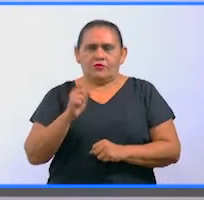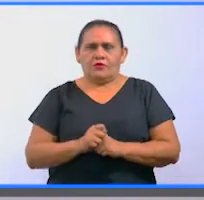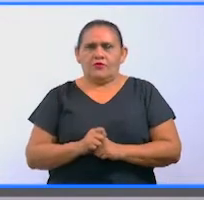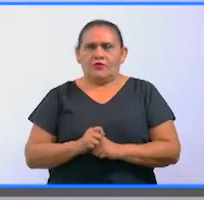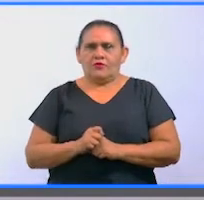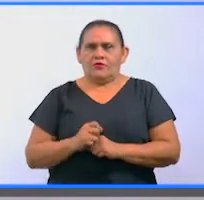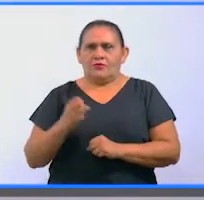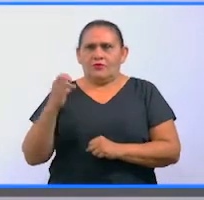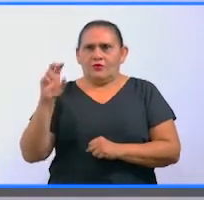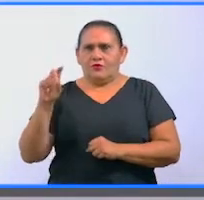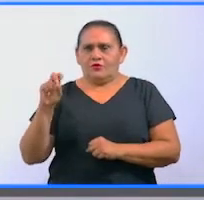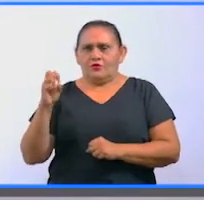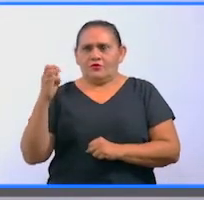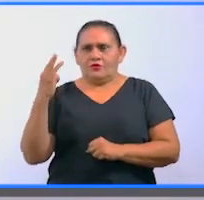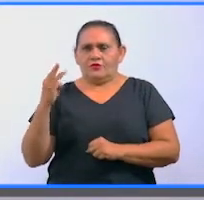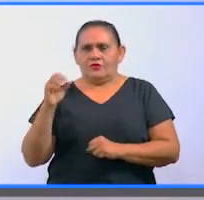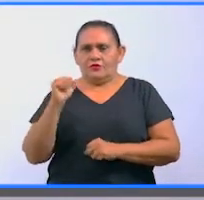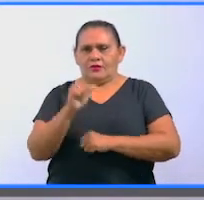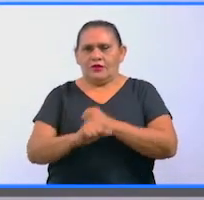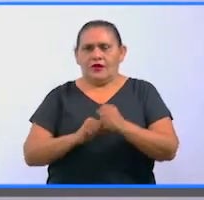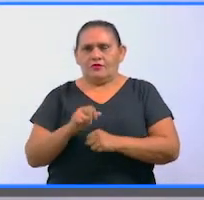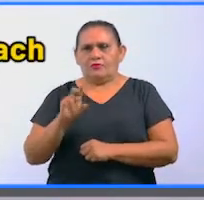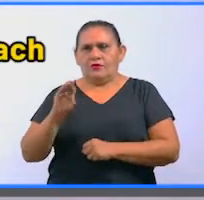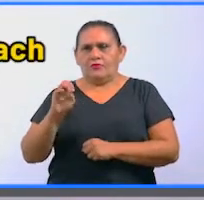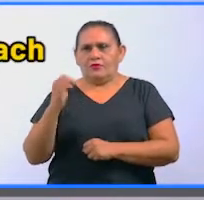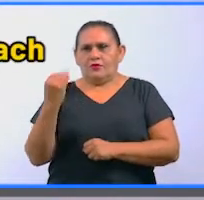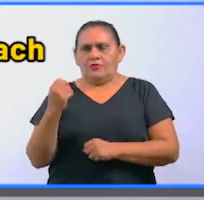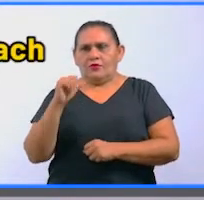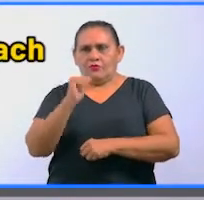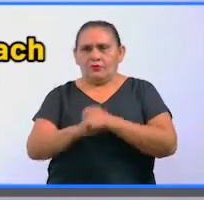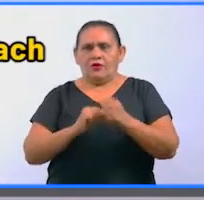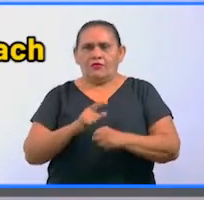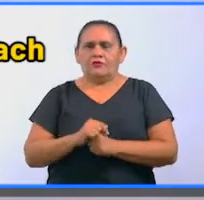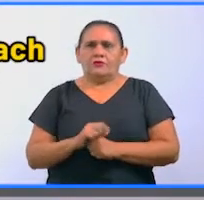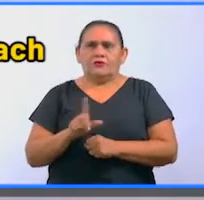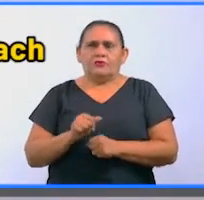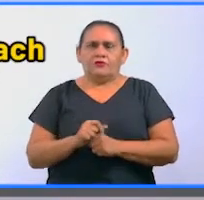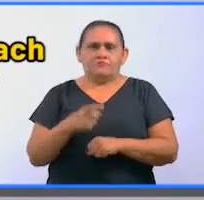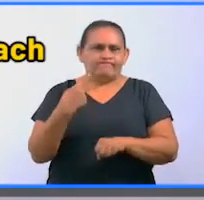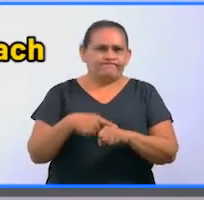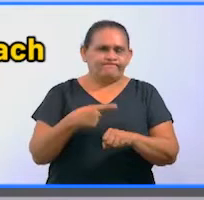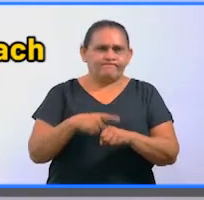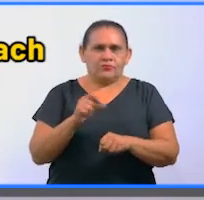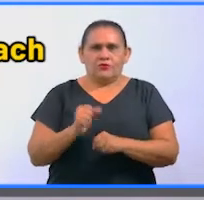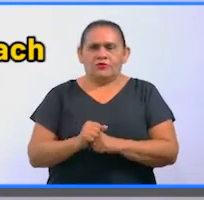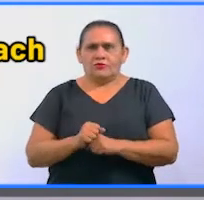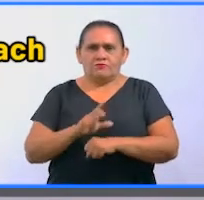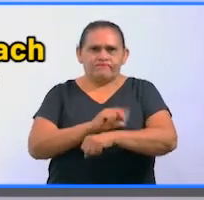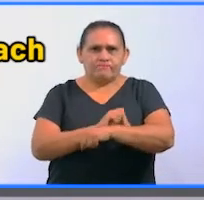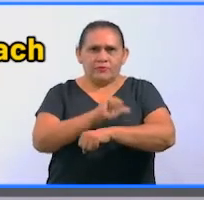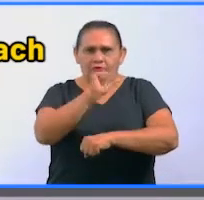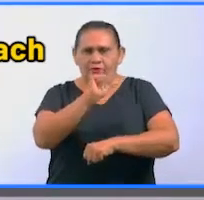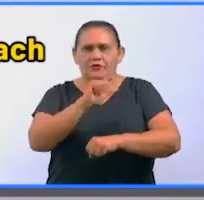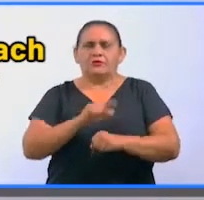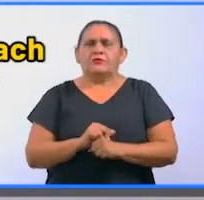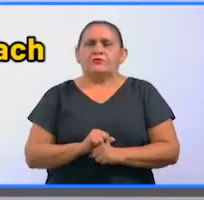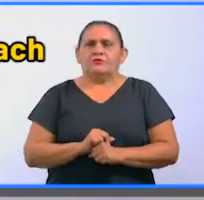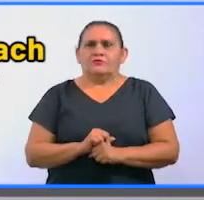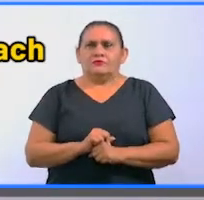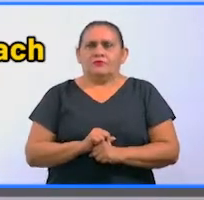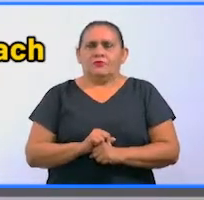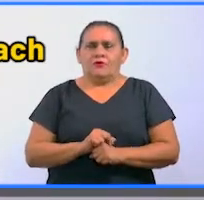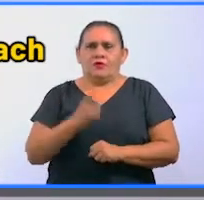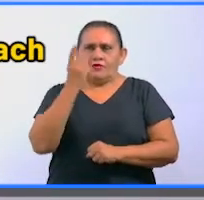rango de edad de 33 años a 94 años. Sus principales enfermedades fueron hipertensión arterial sistémica,